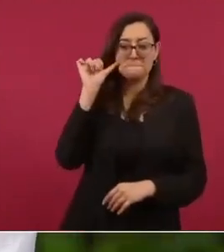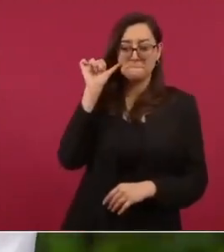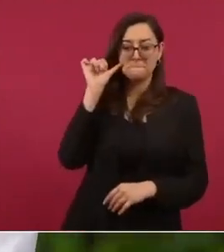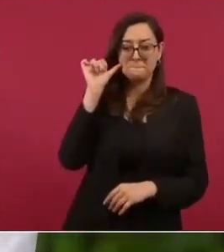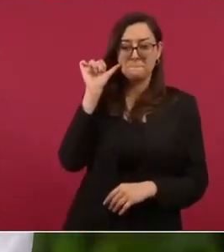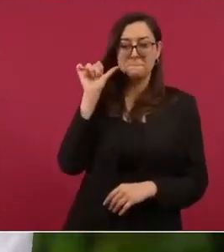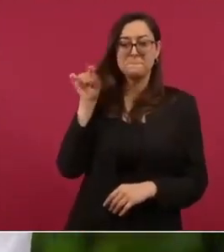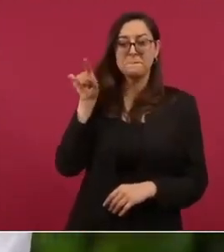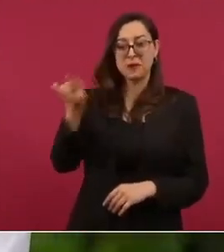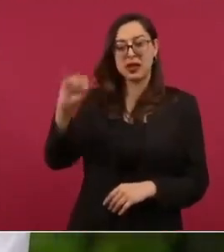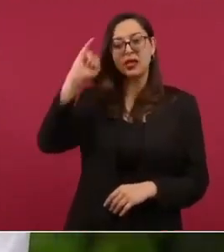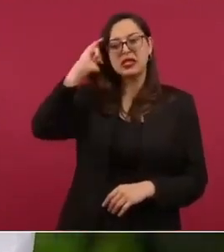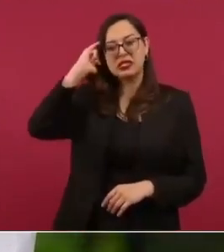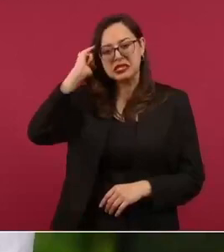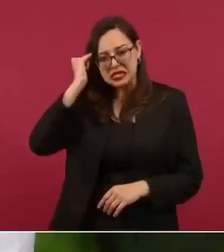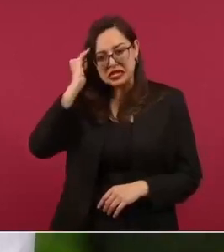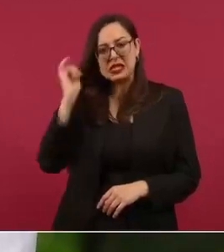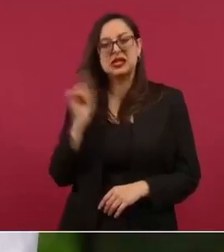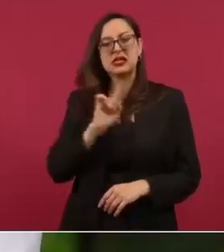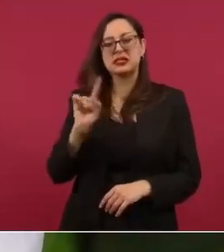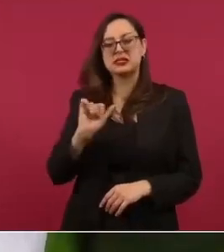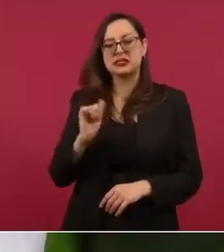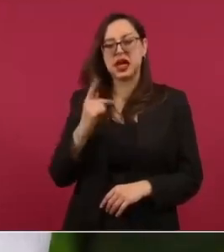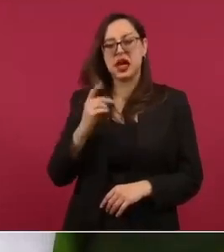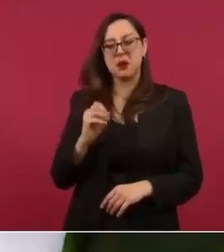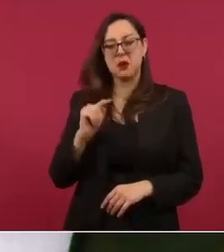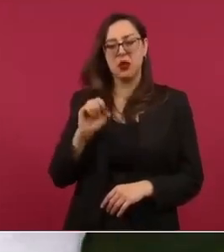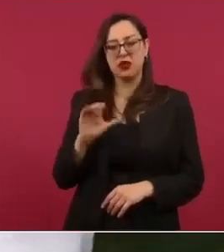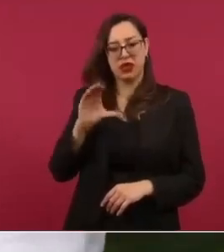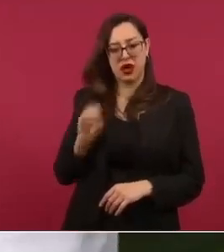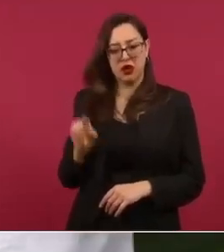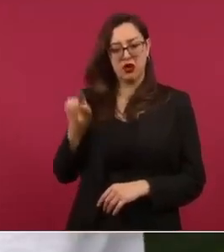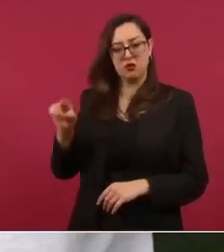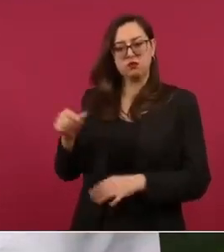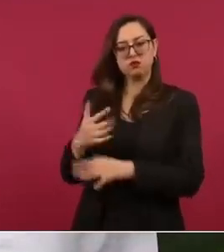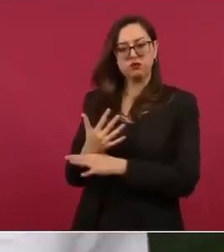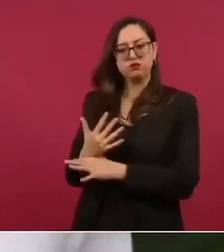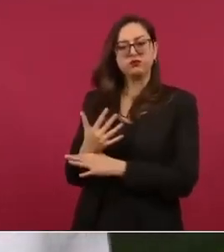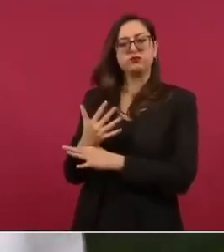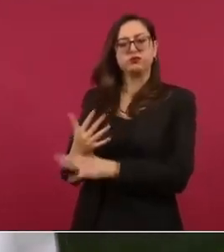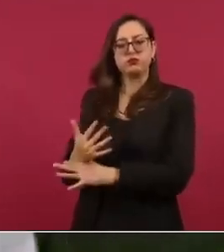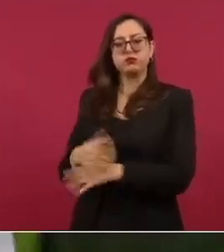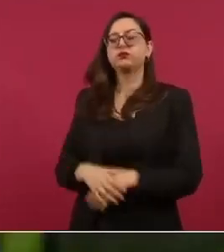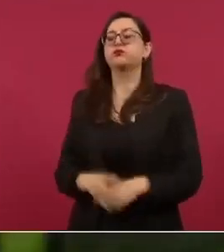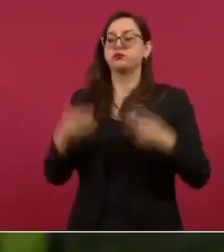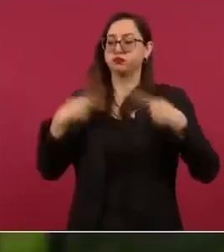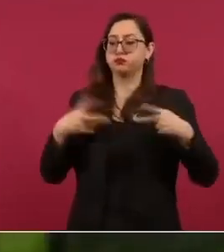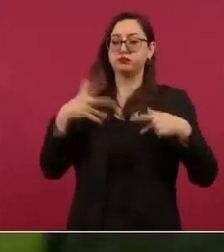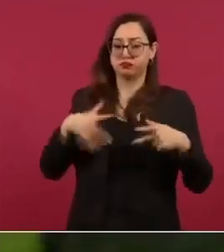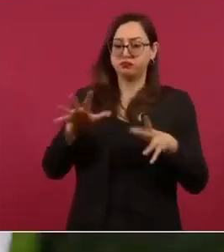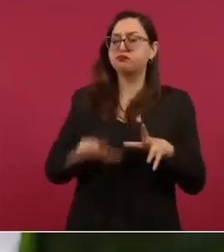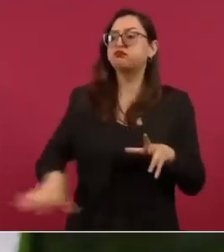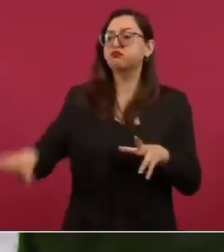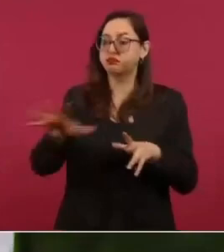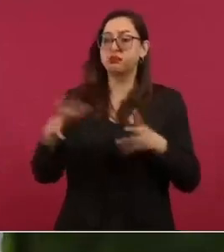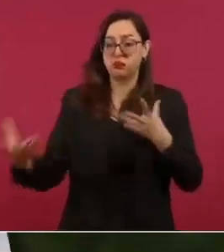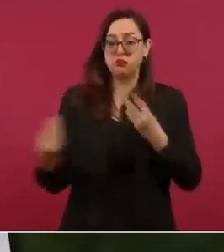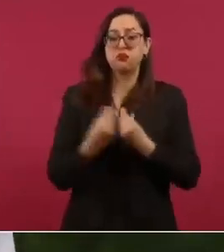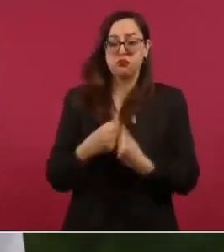un indígena zapoteco decía con el pueblo todo sin el pueblo